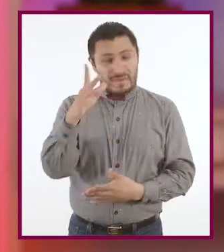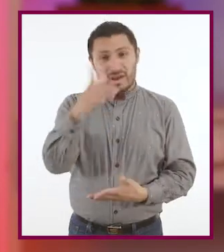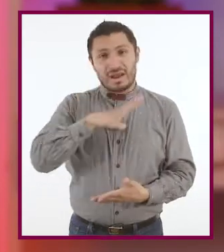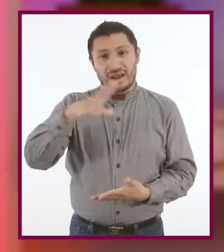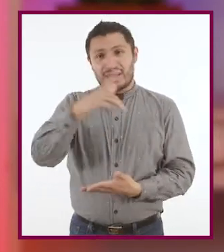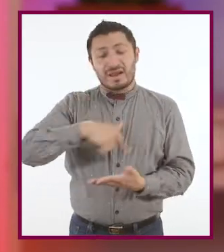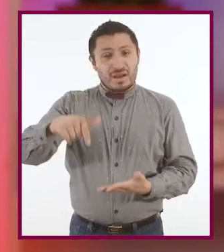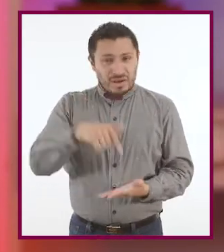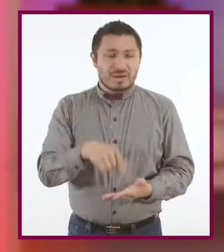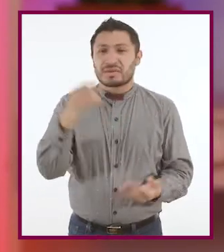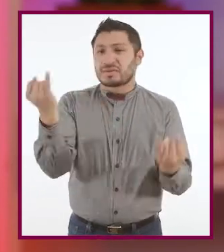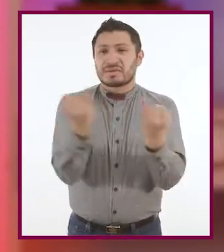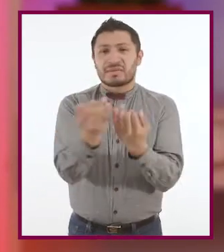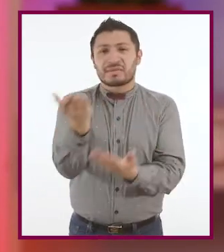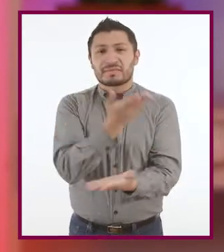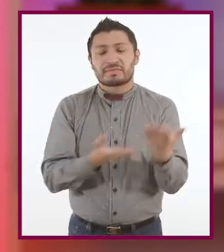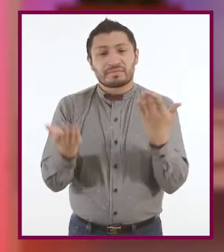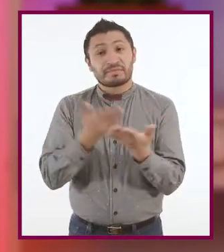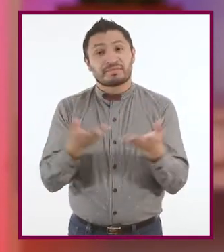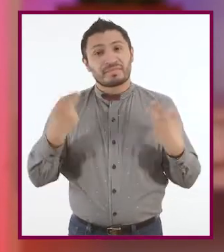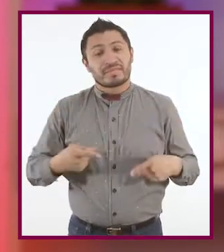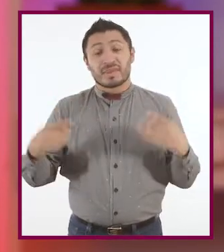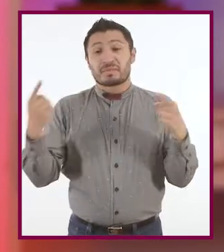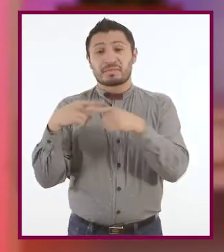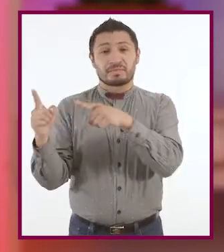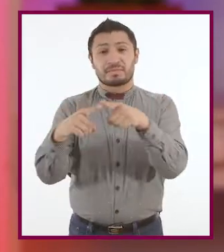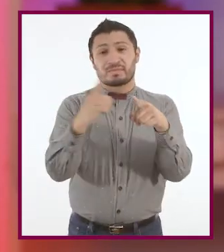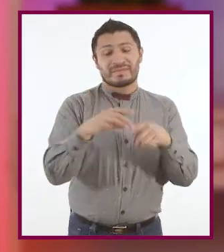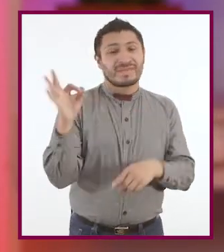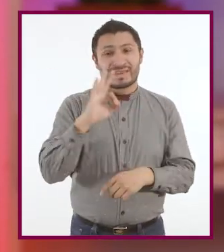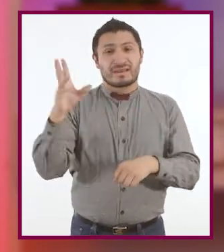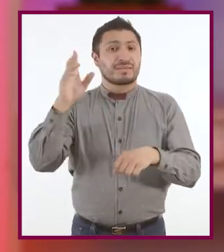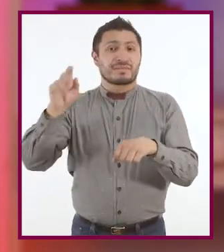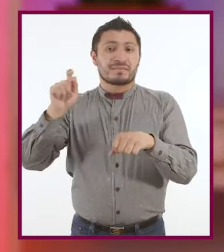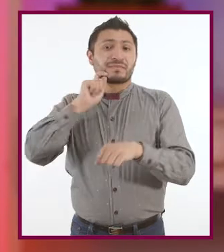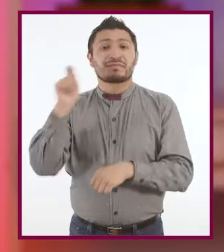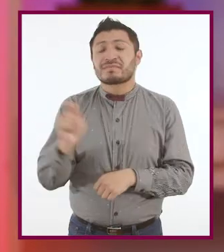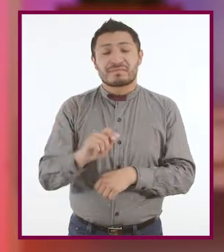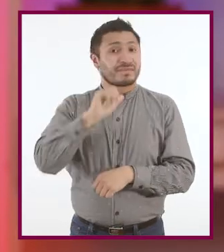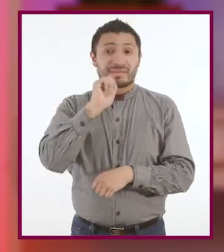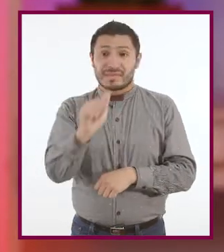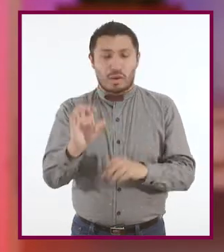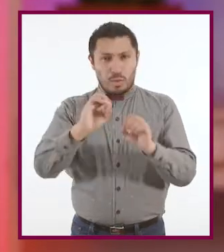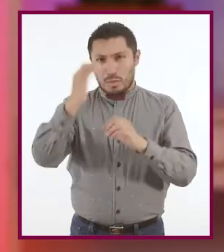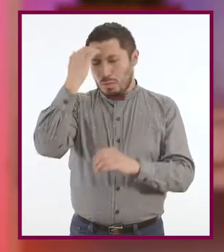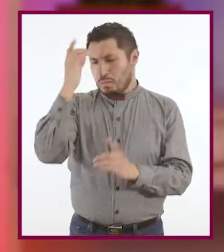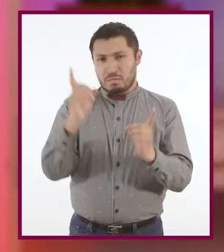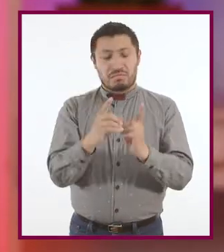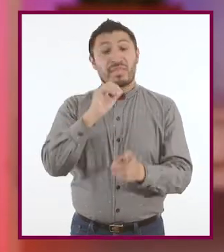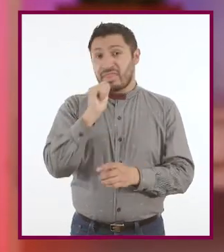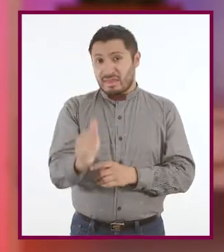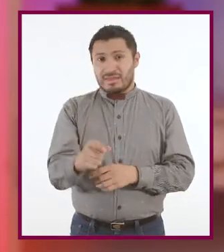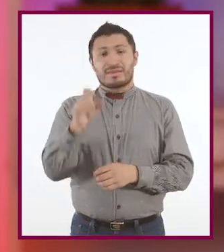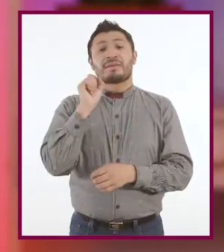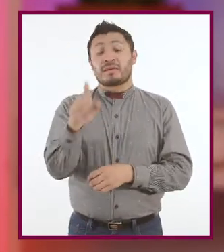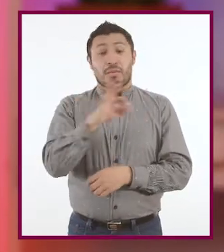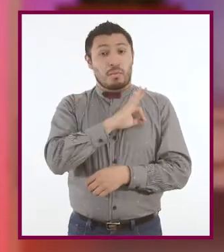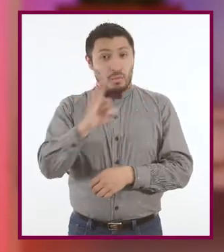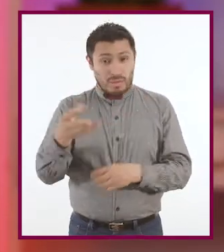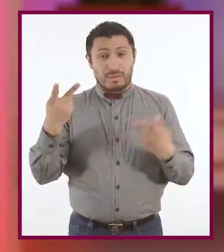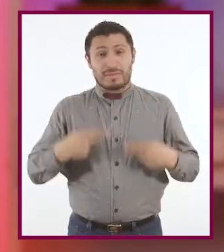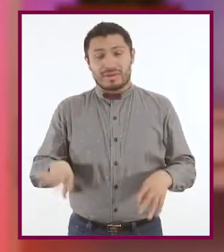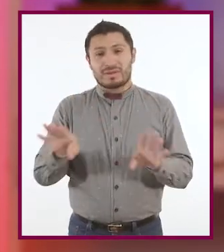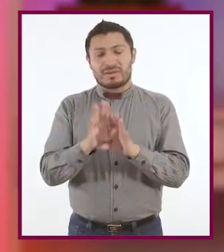un espacio en el que también convivimos con muchas otras personas que pueden no ser nuestras amistades o nuestros conocidos. Incluso pueden ser personas que